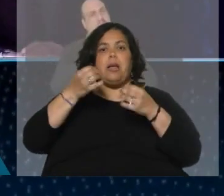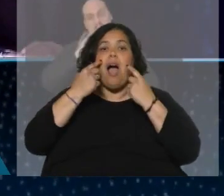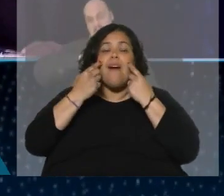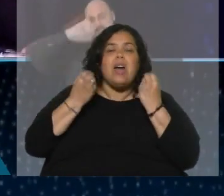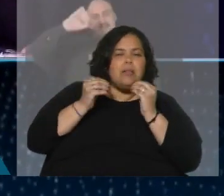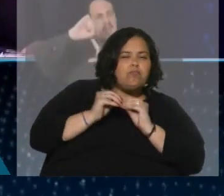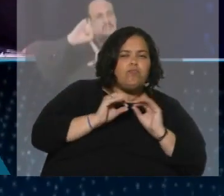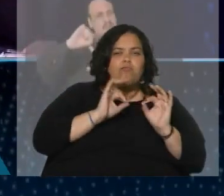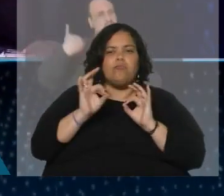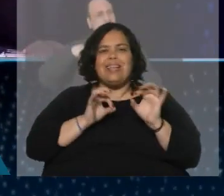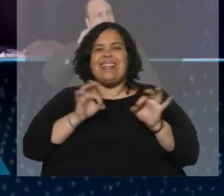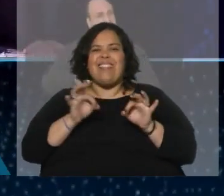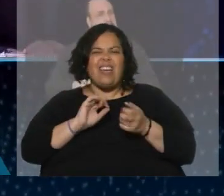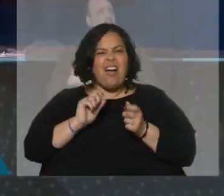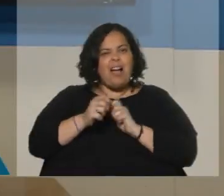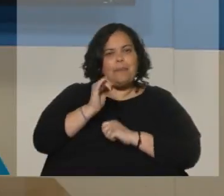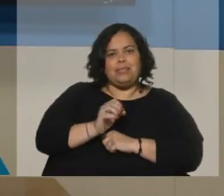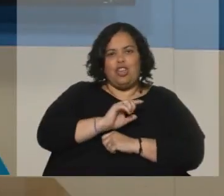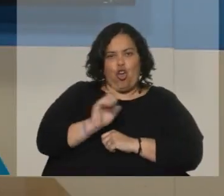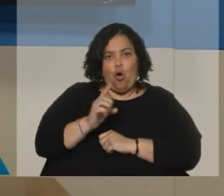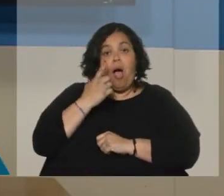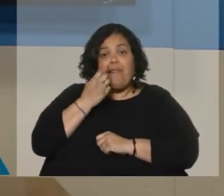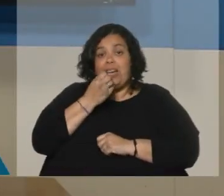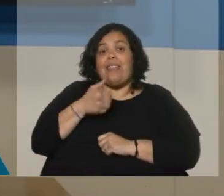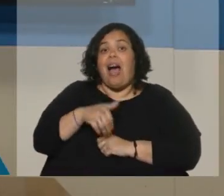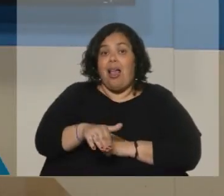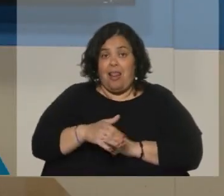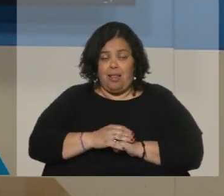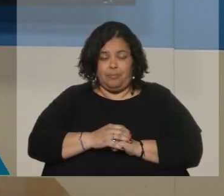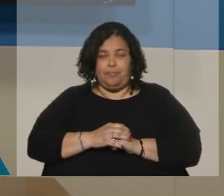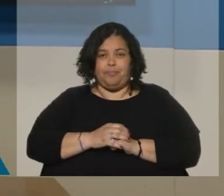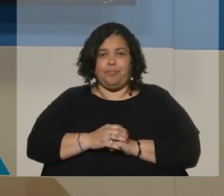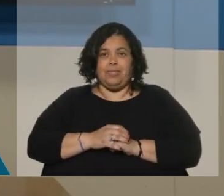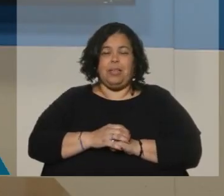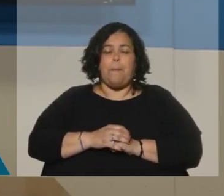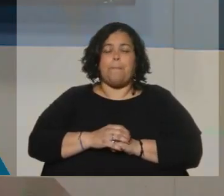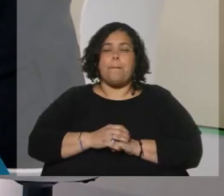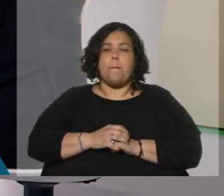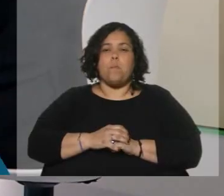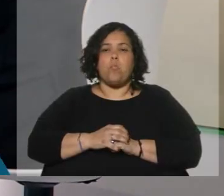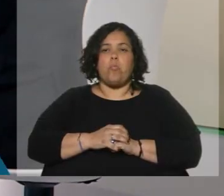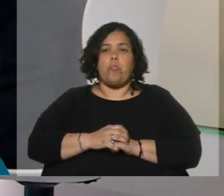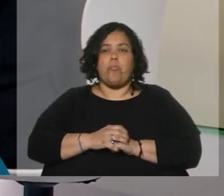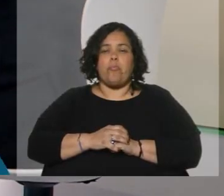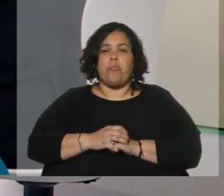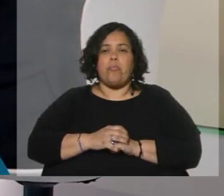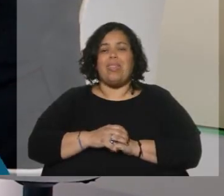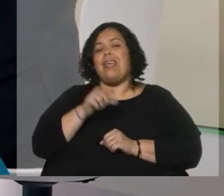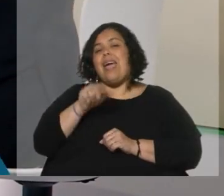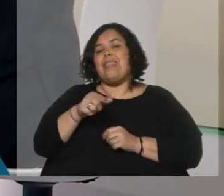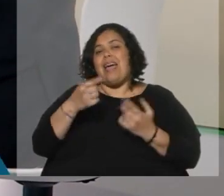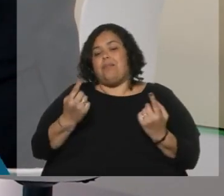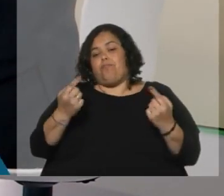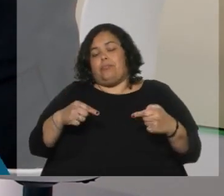un poquito la estrategia de cara a este segundo encuentro, que como digo, es la semana que viene. Sí, porque fue muy táctico y todas esas